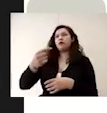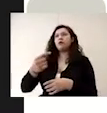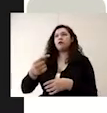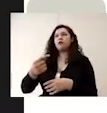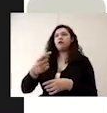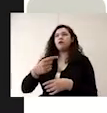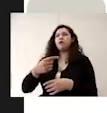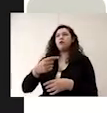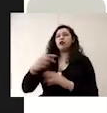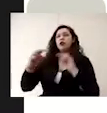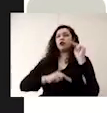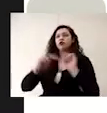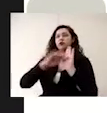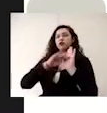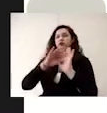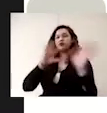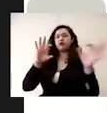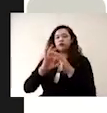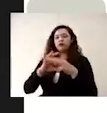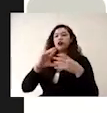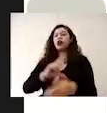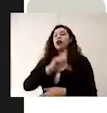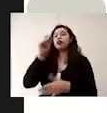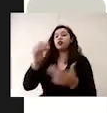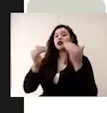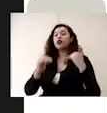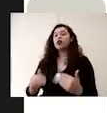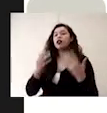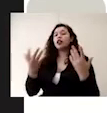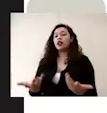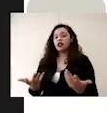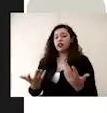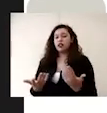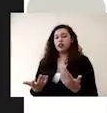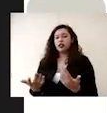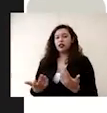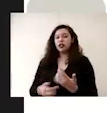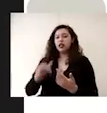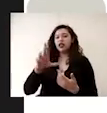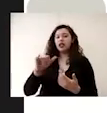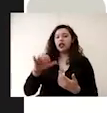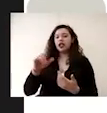marca y posteriormente vamos a colocar los reactivos. Estos reactivos